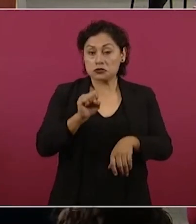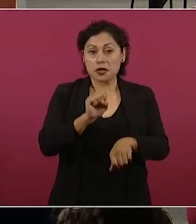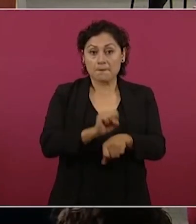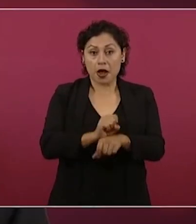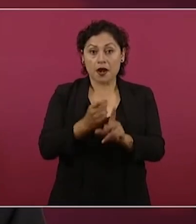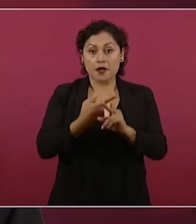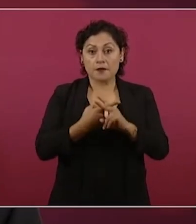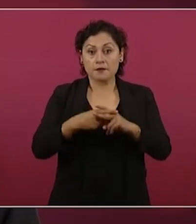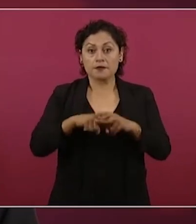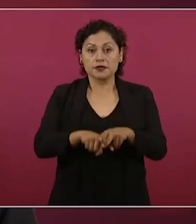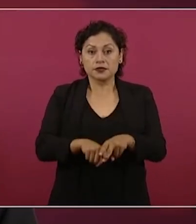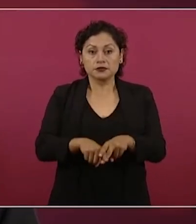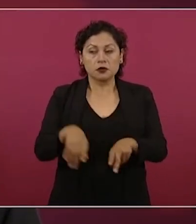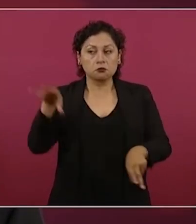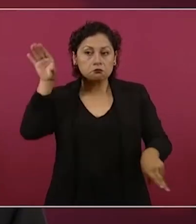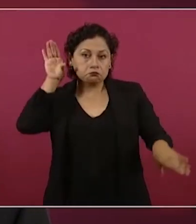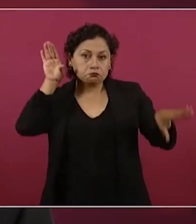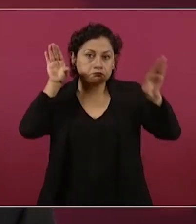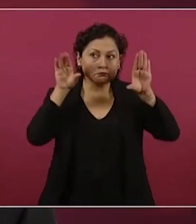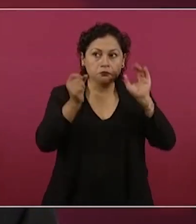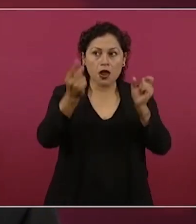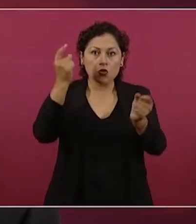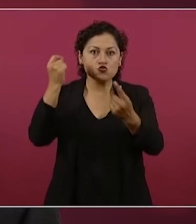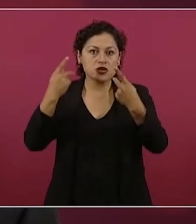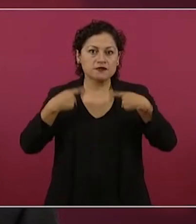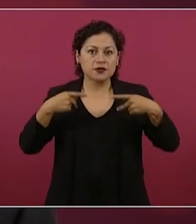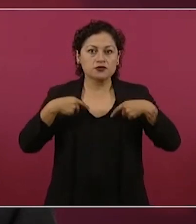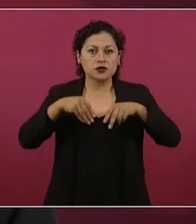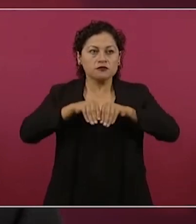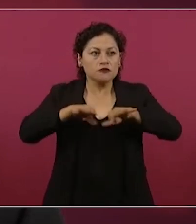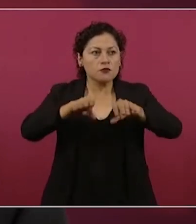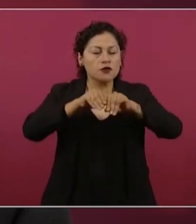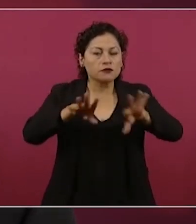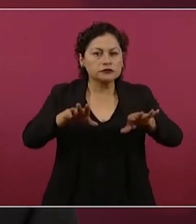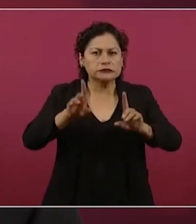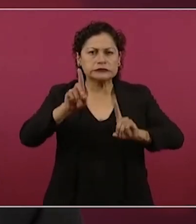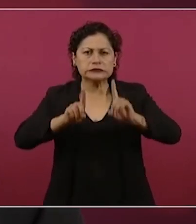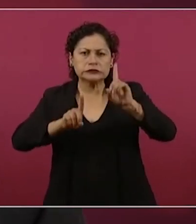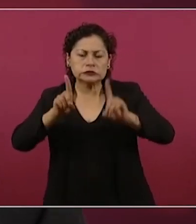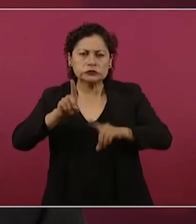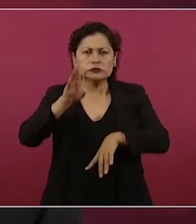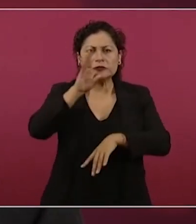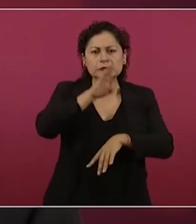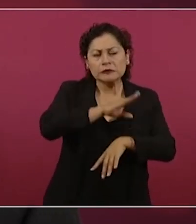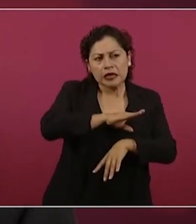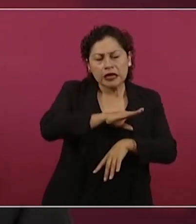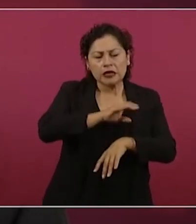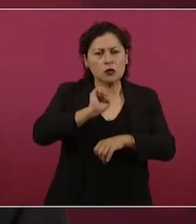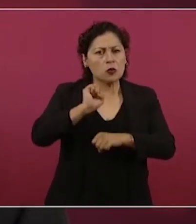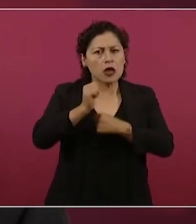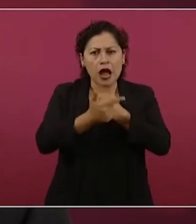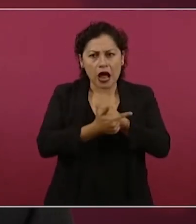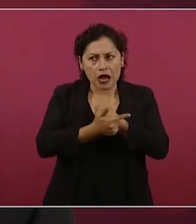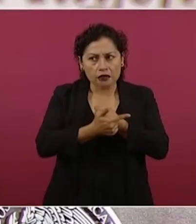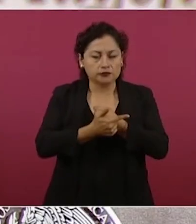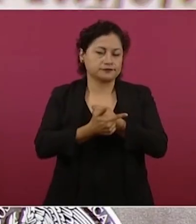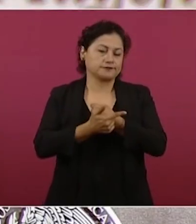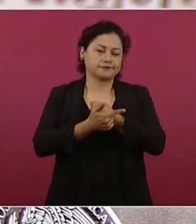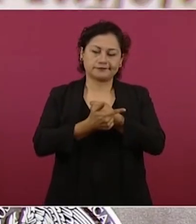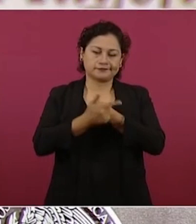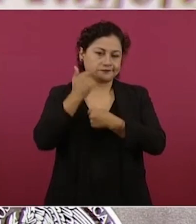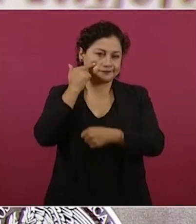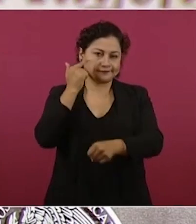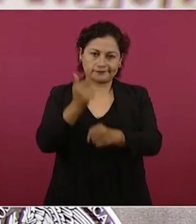que suelen opinar sin tener información actualizada o clara o malinterpretan, que se dijo que sólo